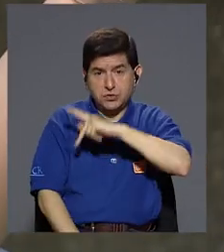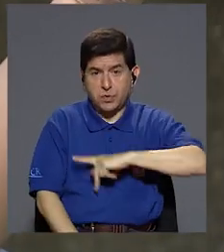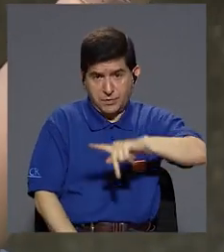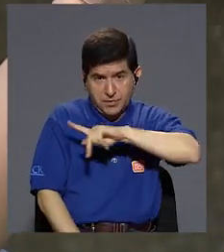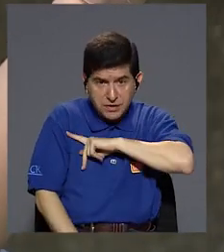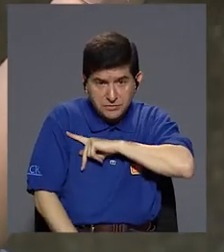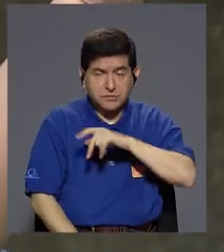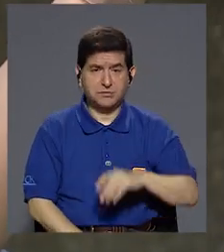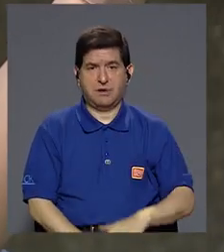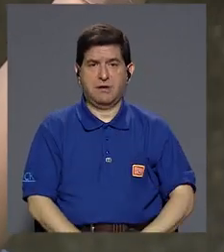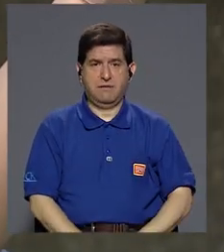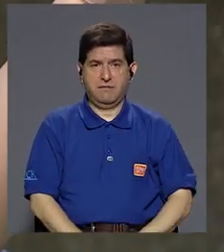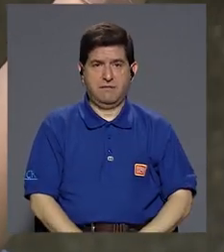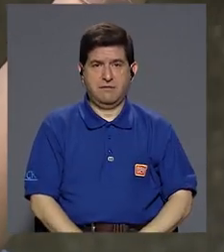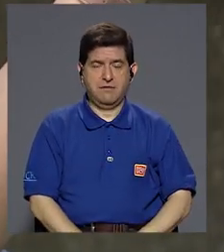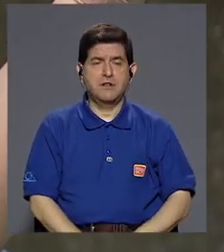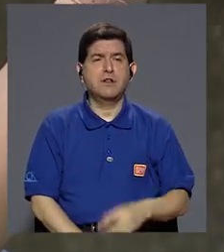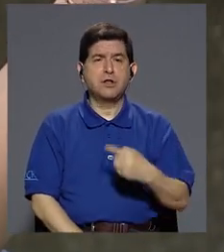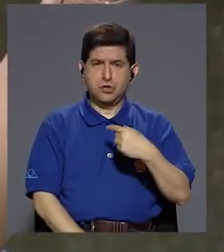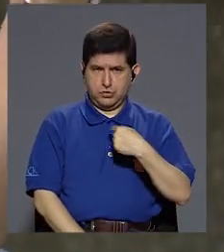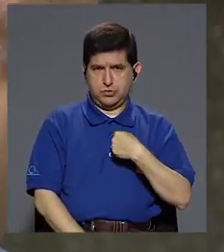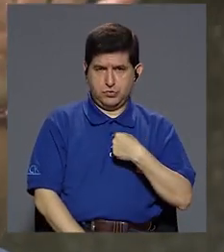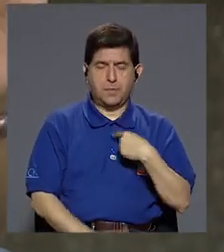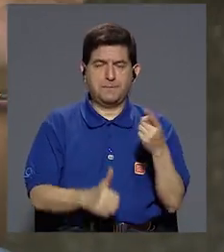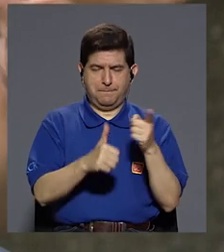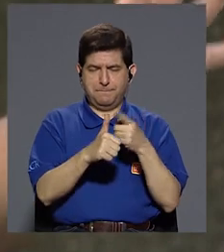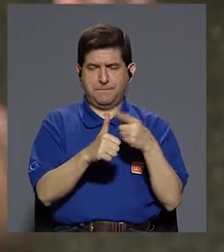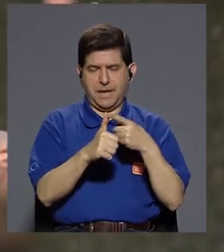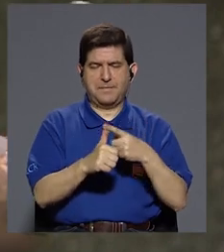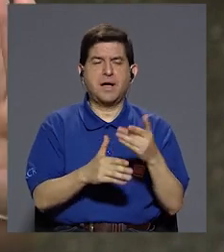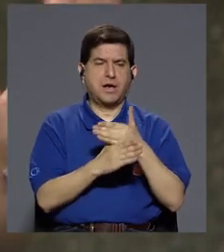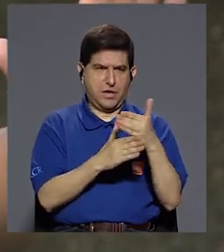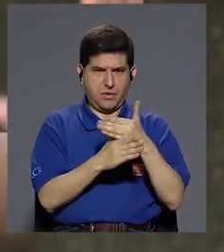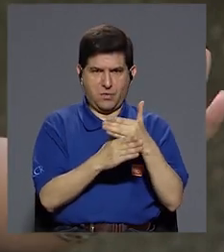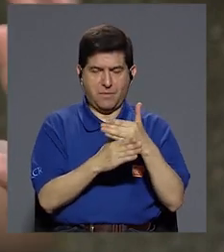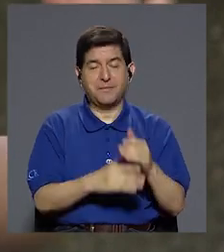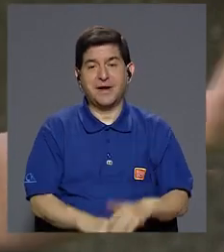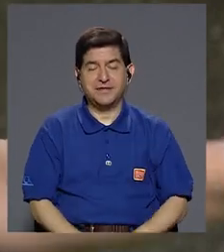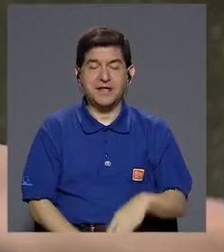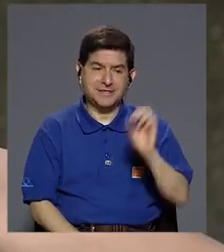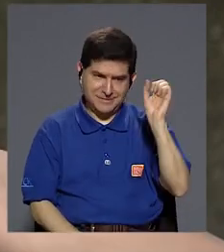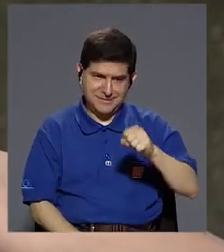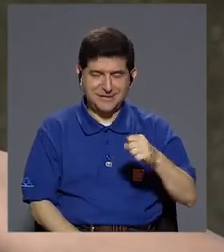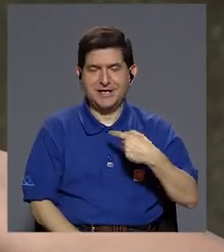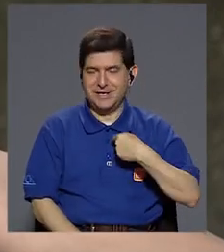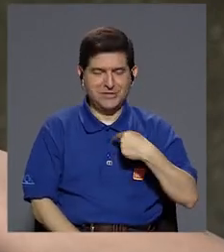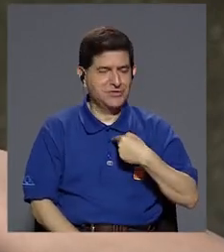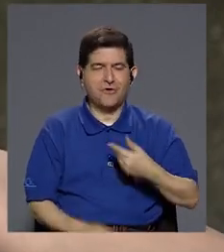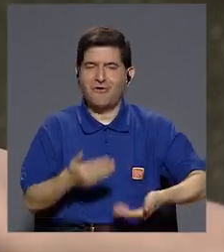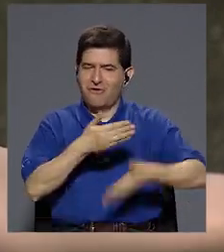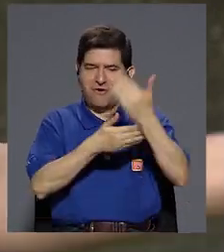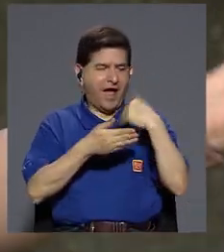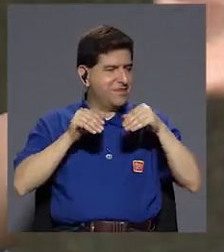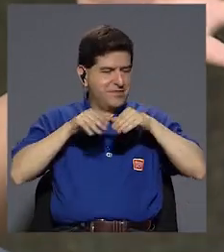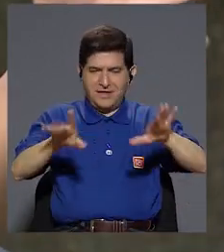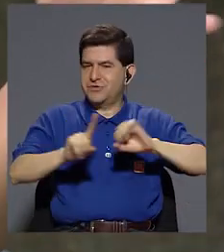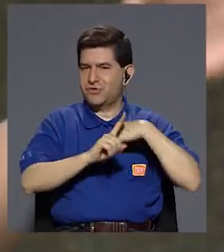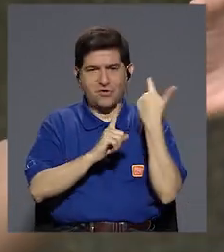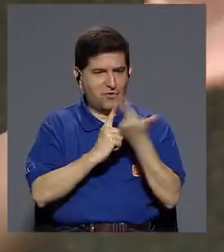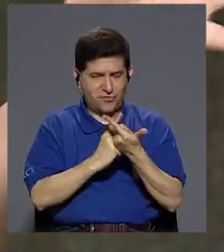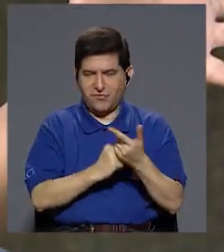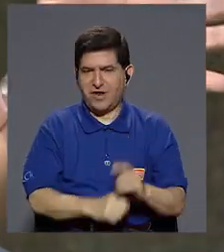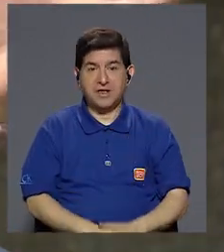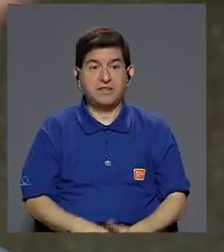personal soy, bueno, primero que también comparto que soy de la generación donde no había redes, de un pronto